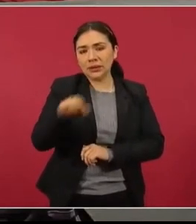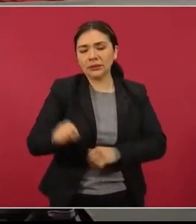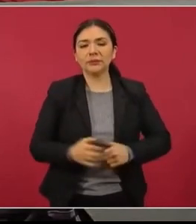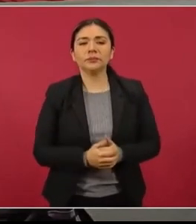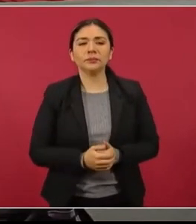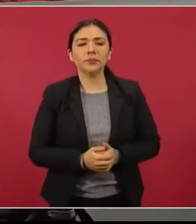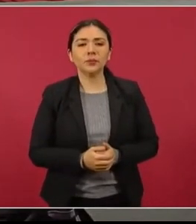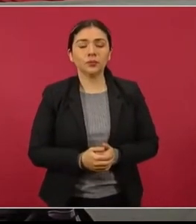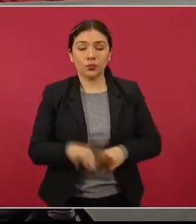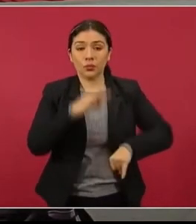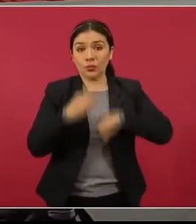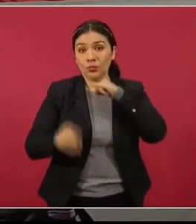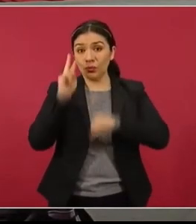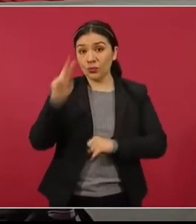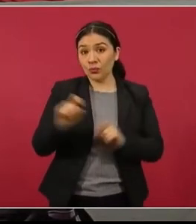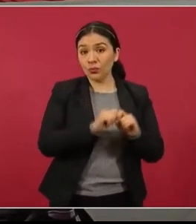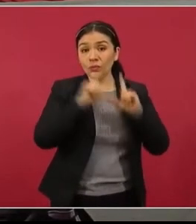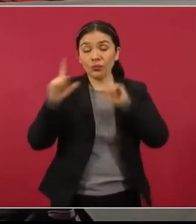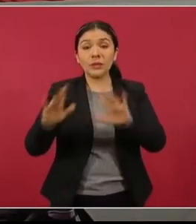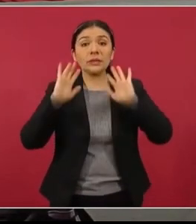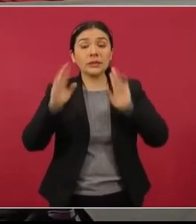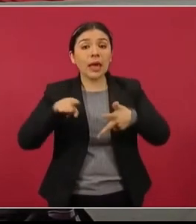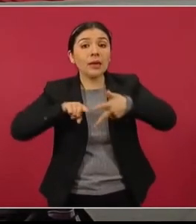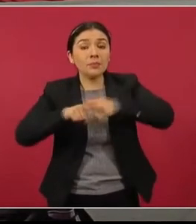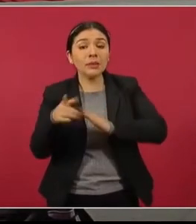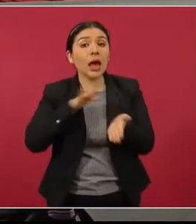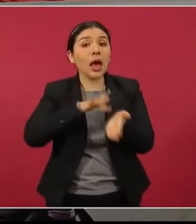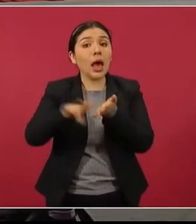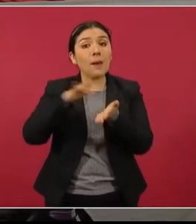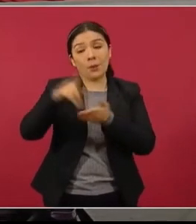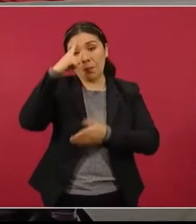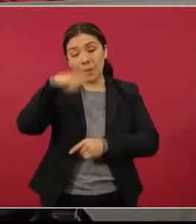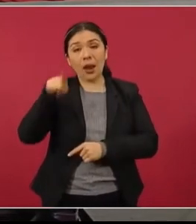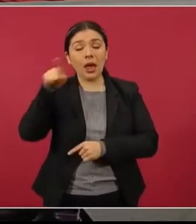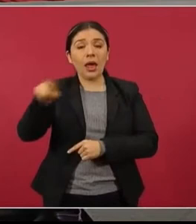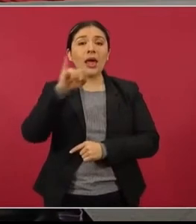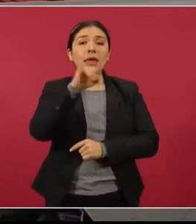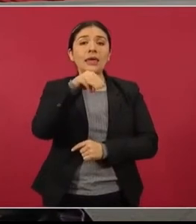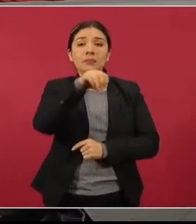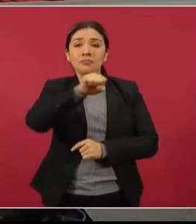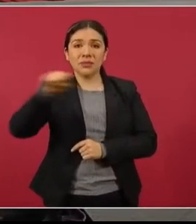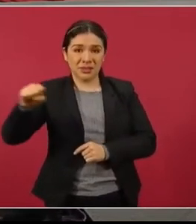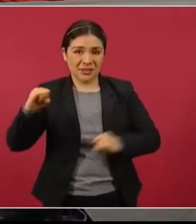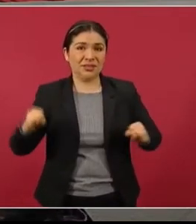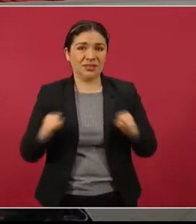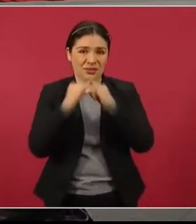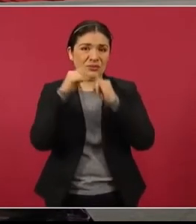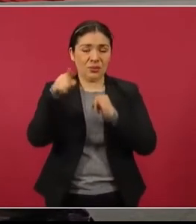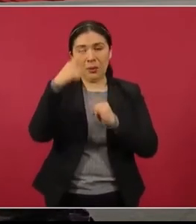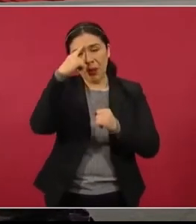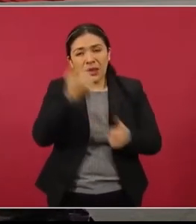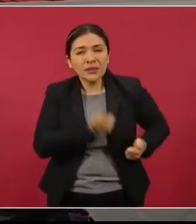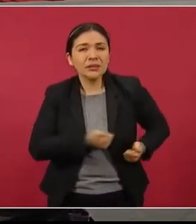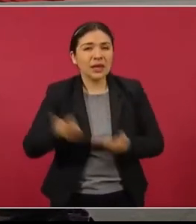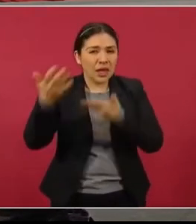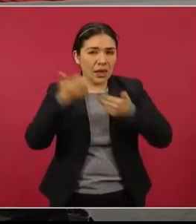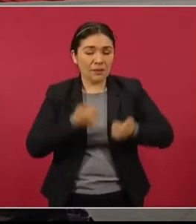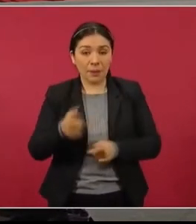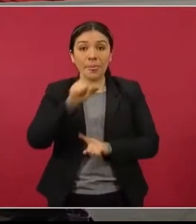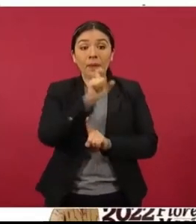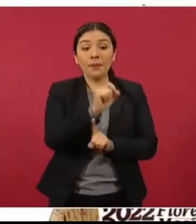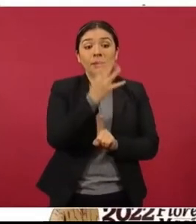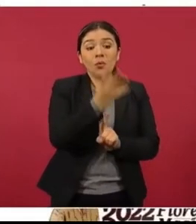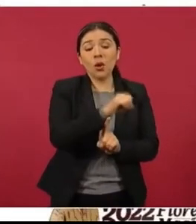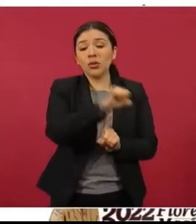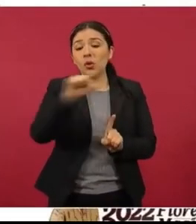en la siguiente, se reinició el apoyo al Instituto Mexicano del Seguro Social en la distribución y del 24